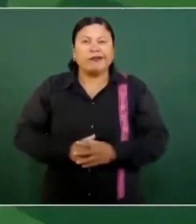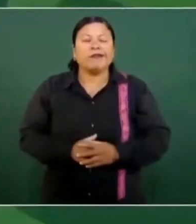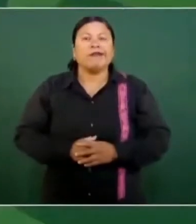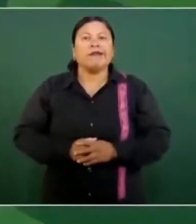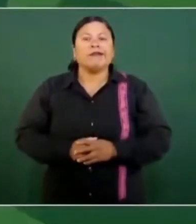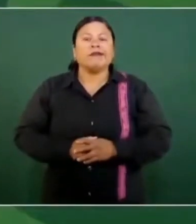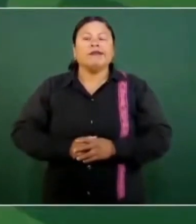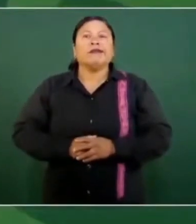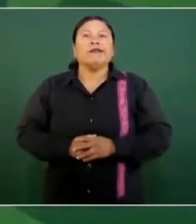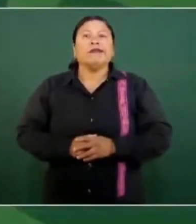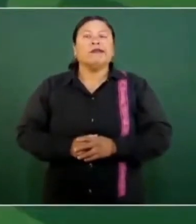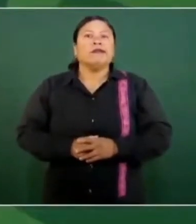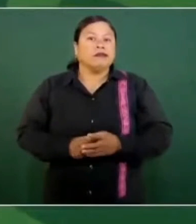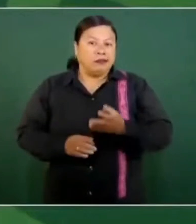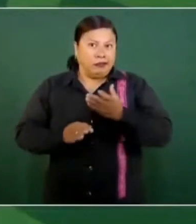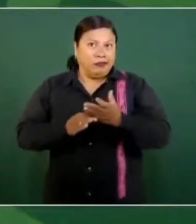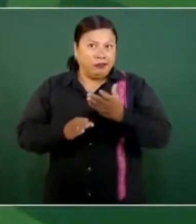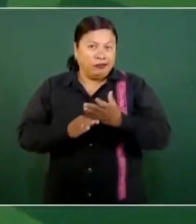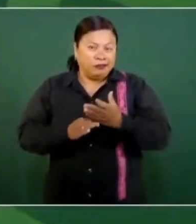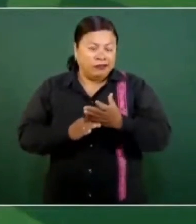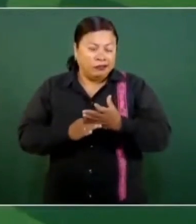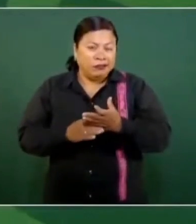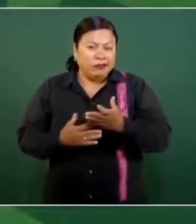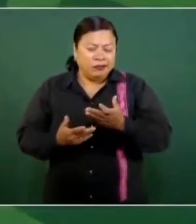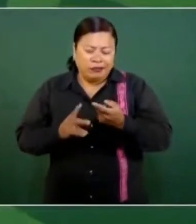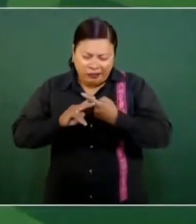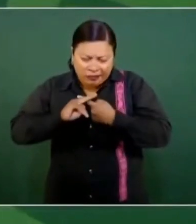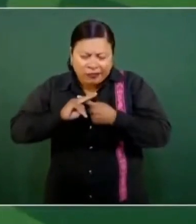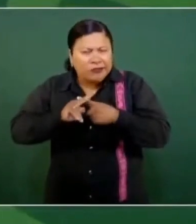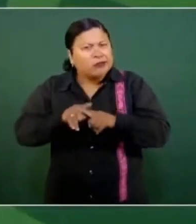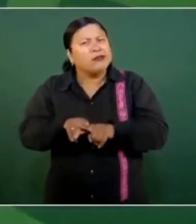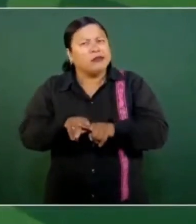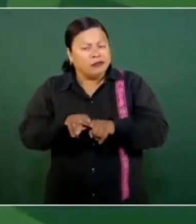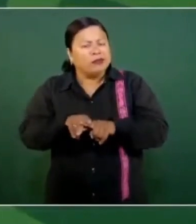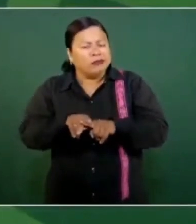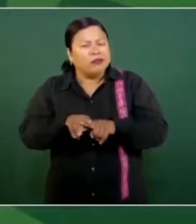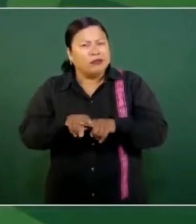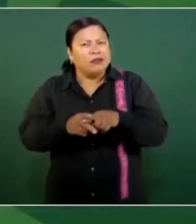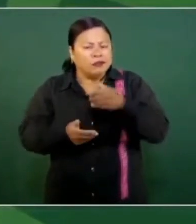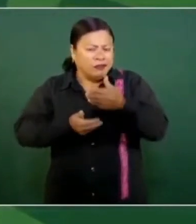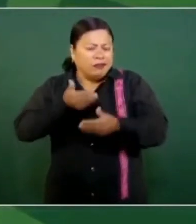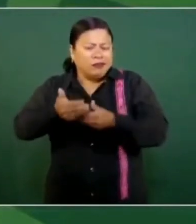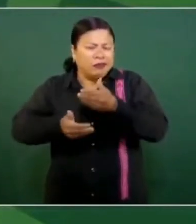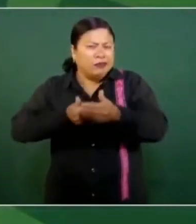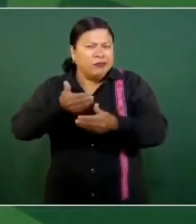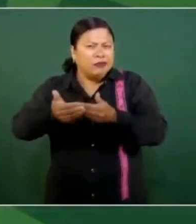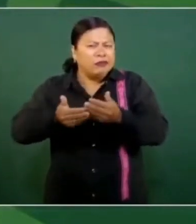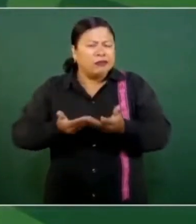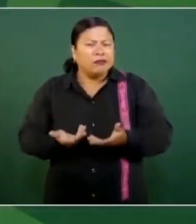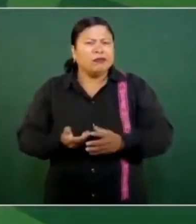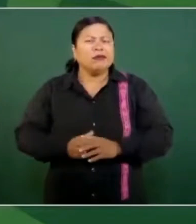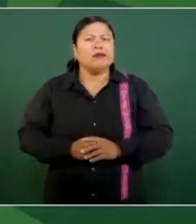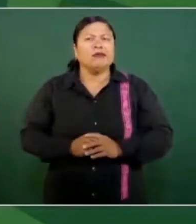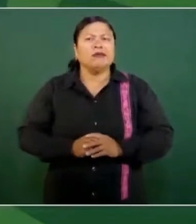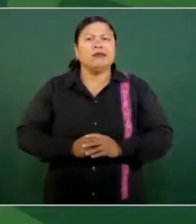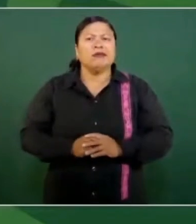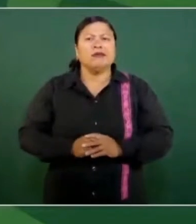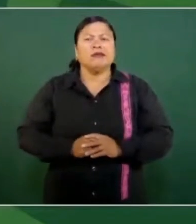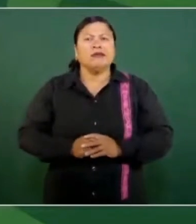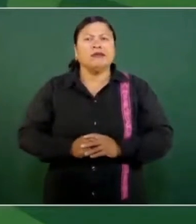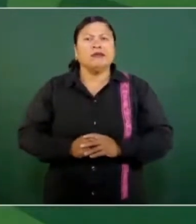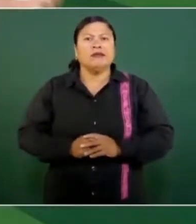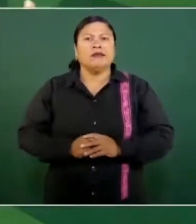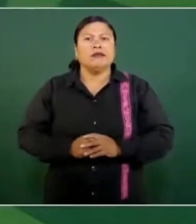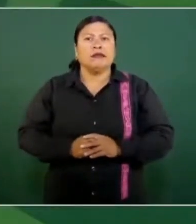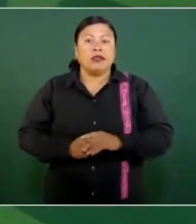proceso que acaba de iniciar en todo